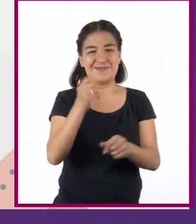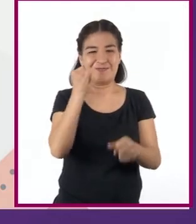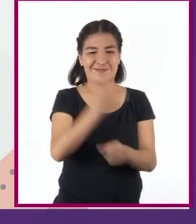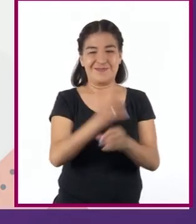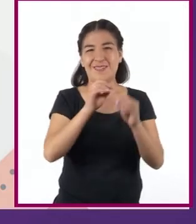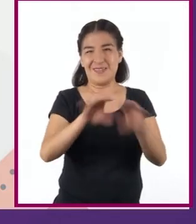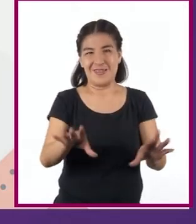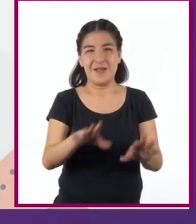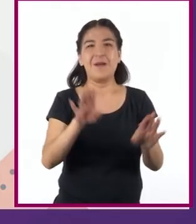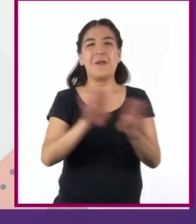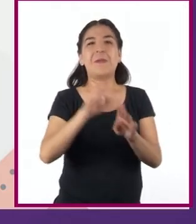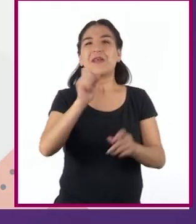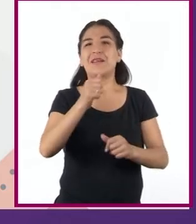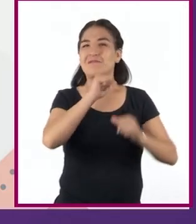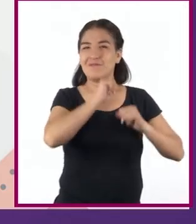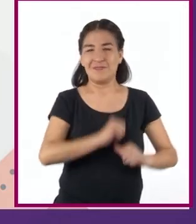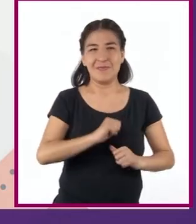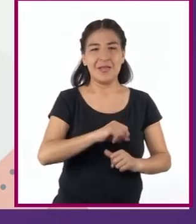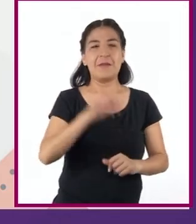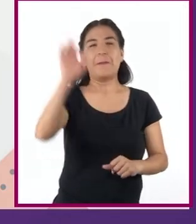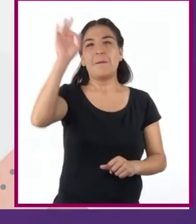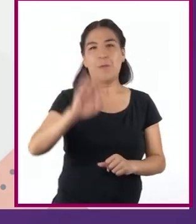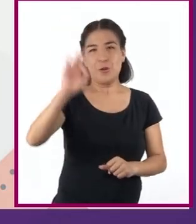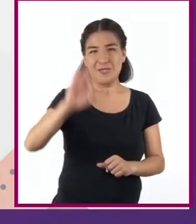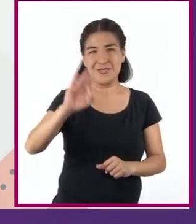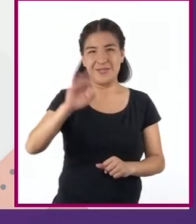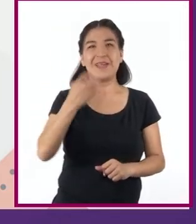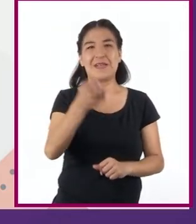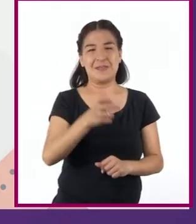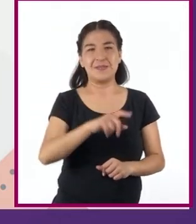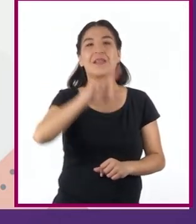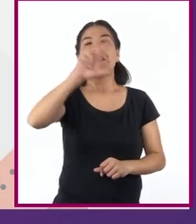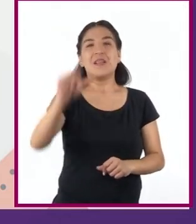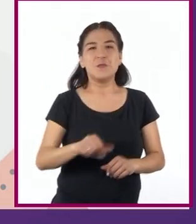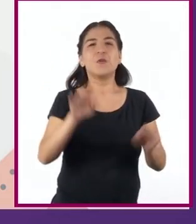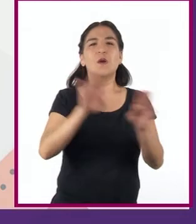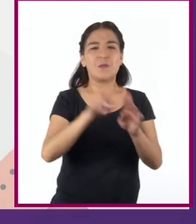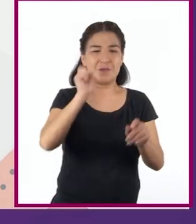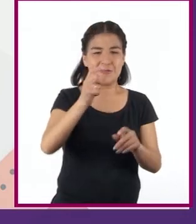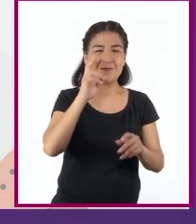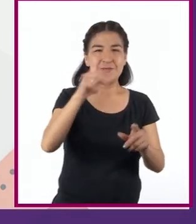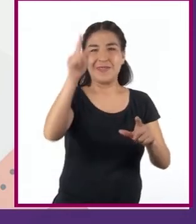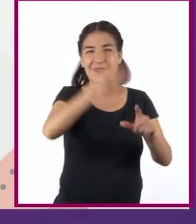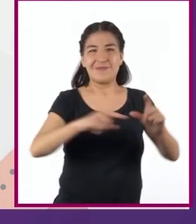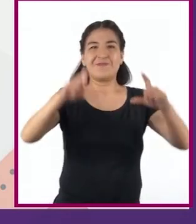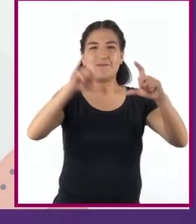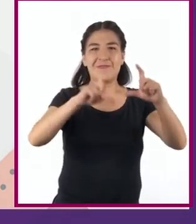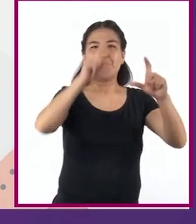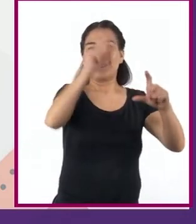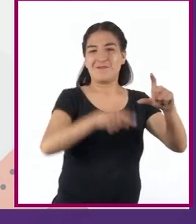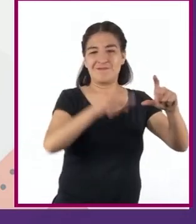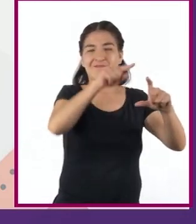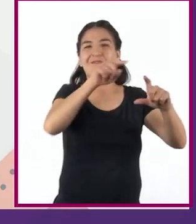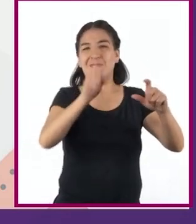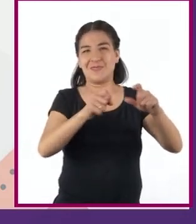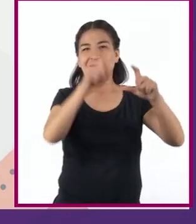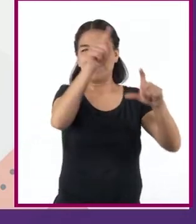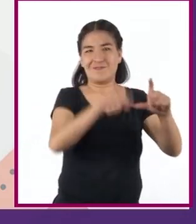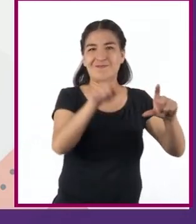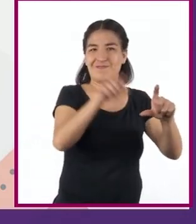convirtió los datos a porcentajes y posteriormente construyó con ellos este tipo de gráfico.